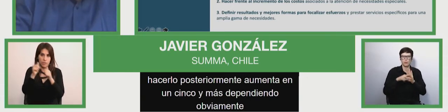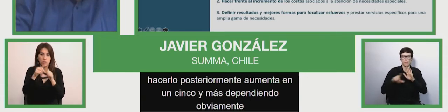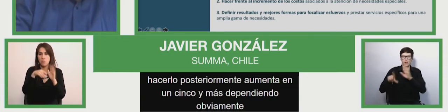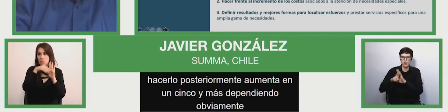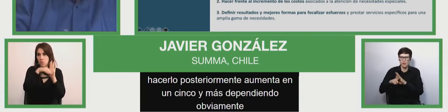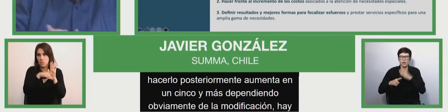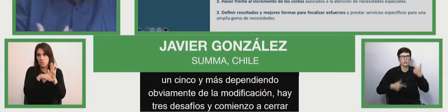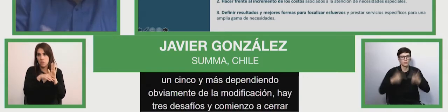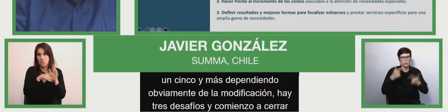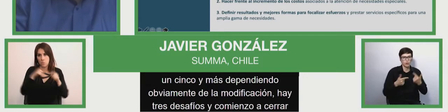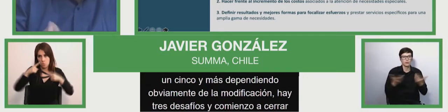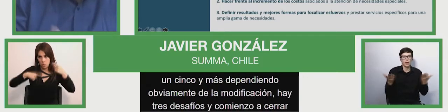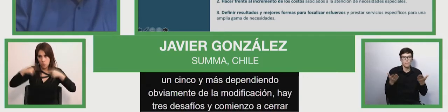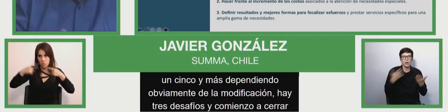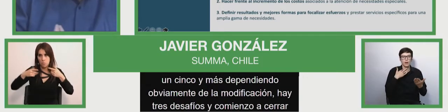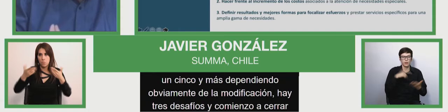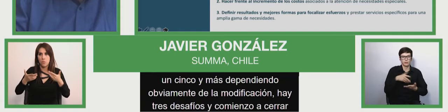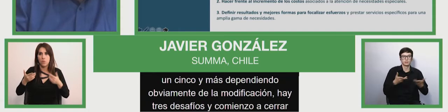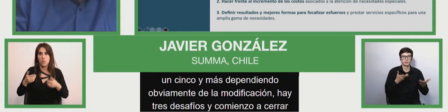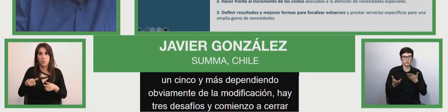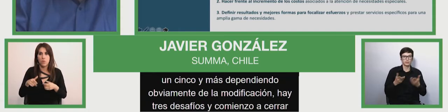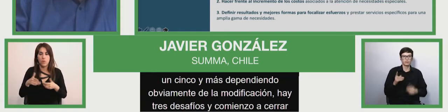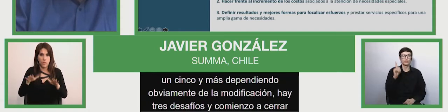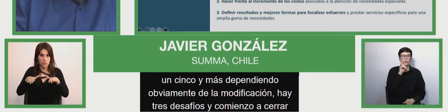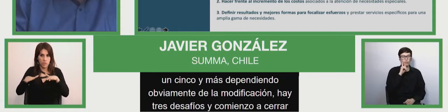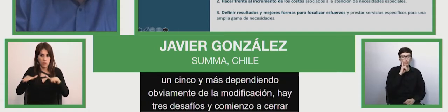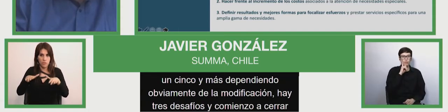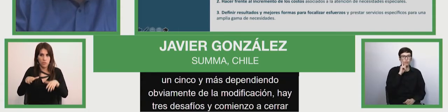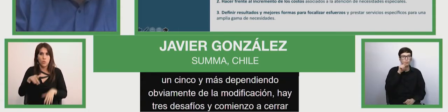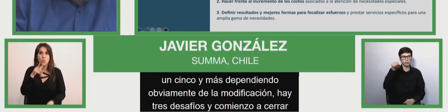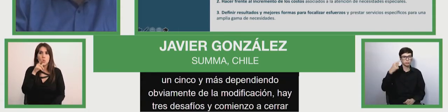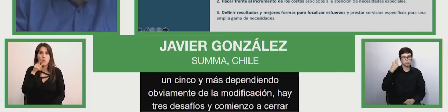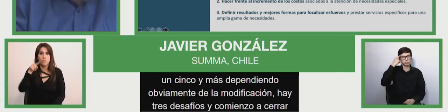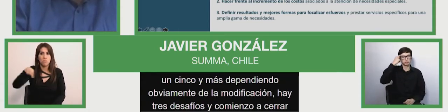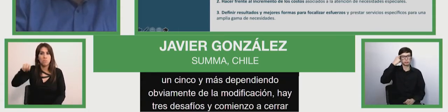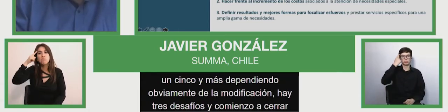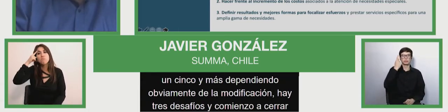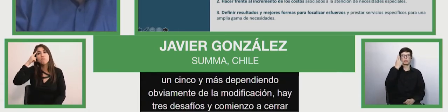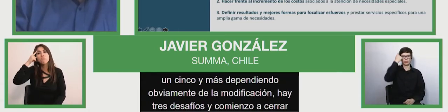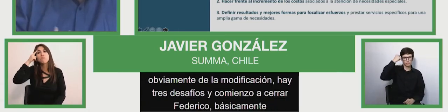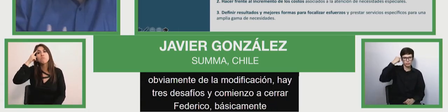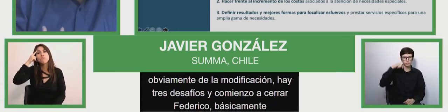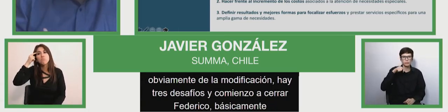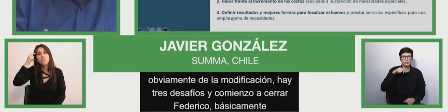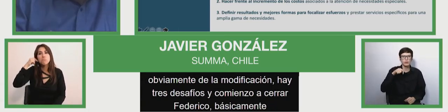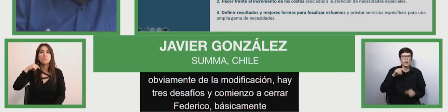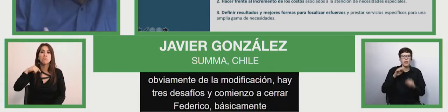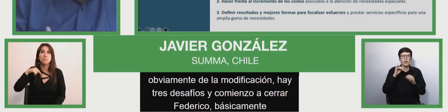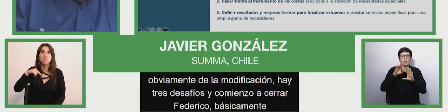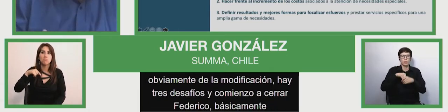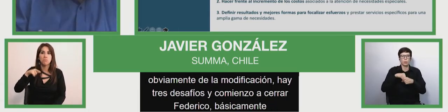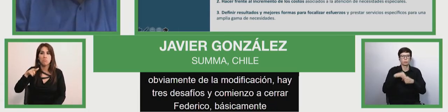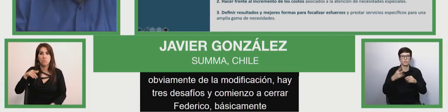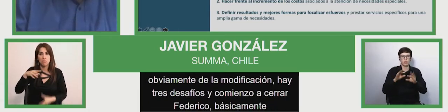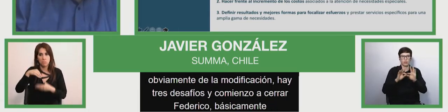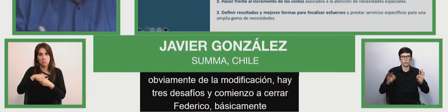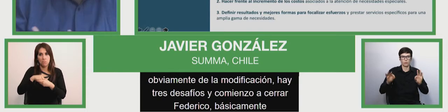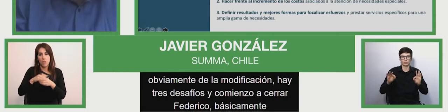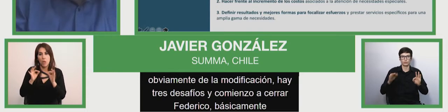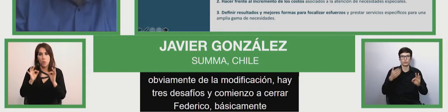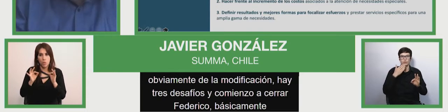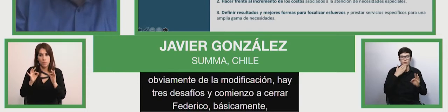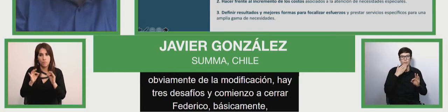servicios que efectivamente tengan una concepción inclusiva de la educación. Dos, que eso obviamente